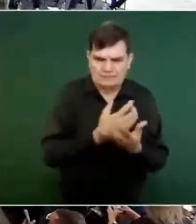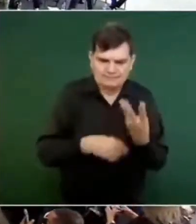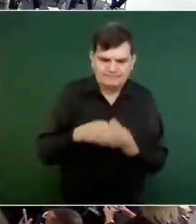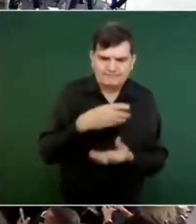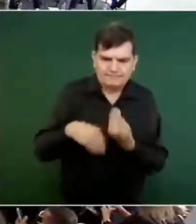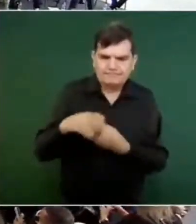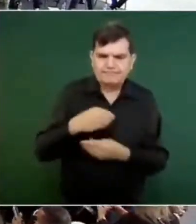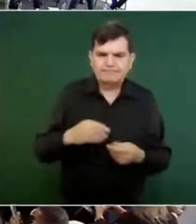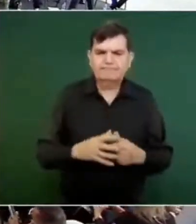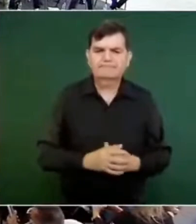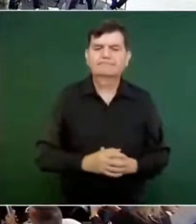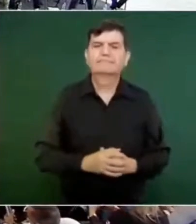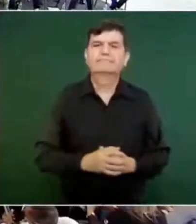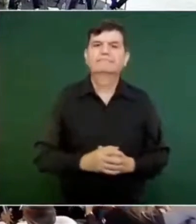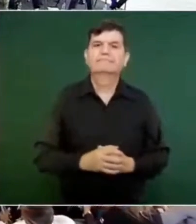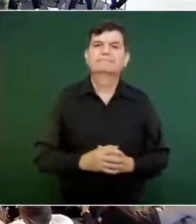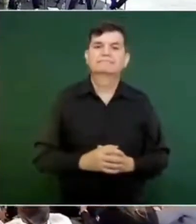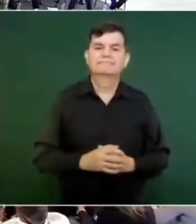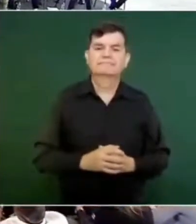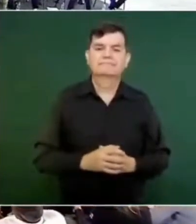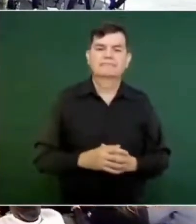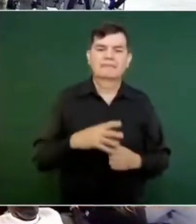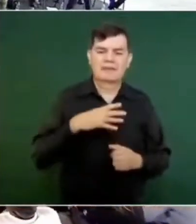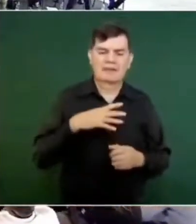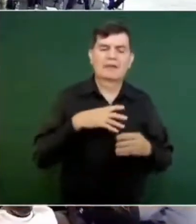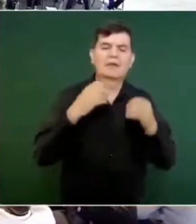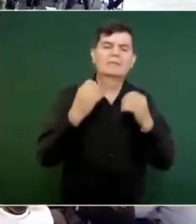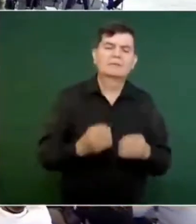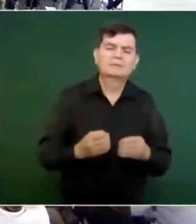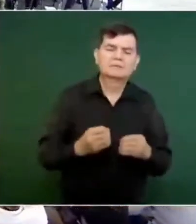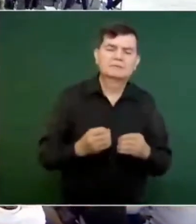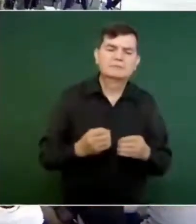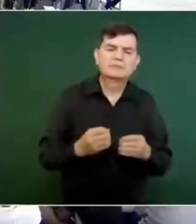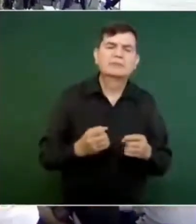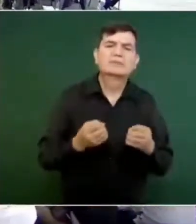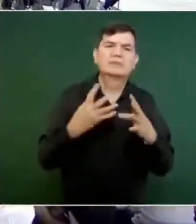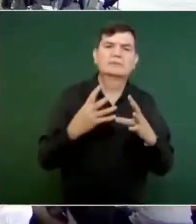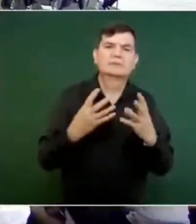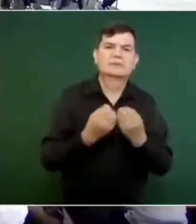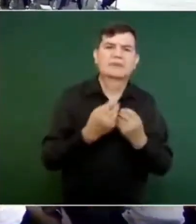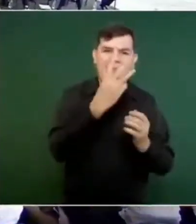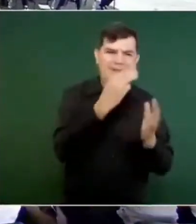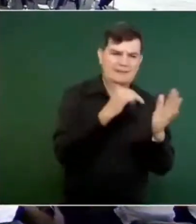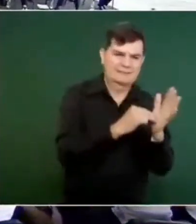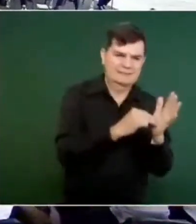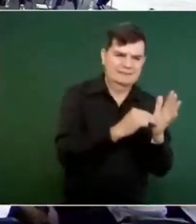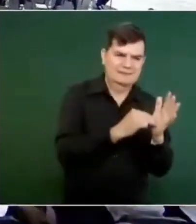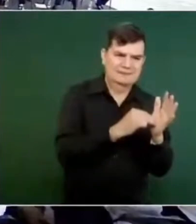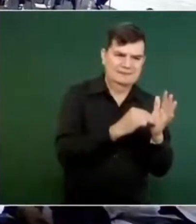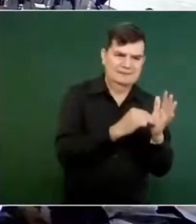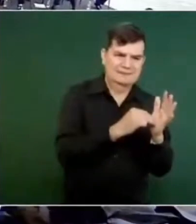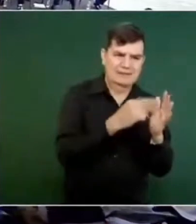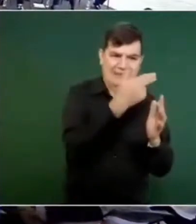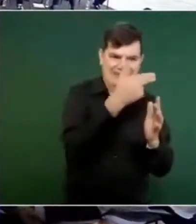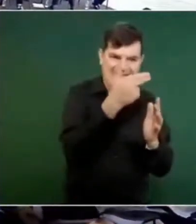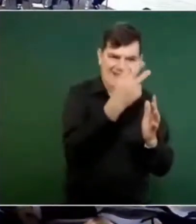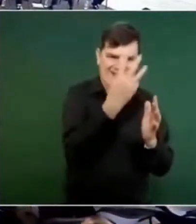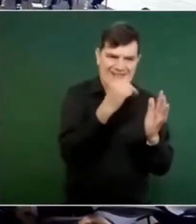373. El compromiso, porque son 3 mil, ¿no? Los hoteles eran